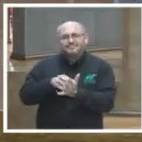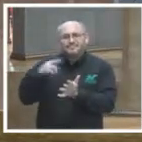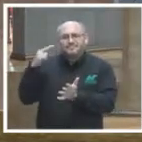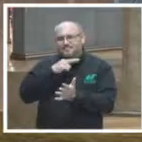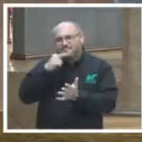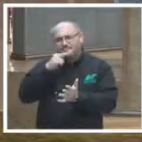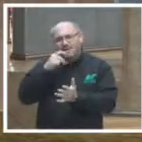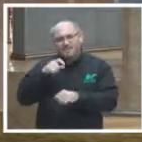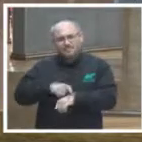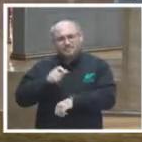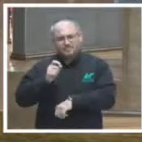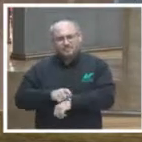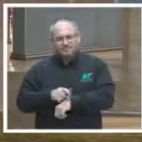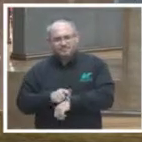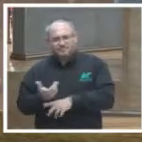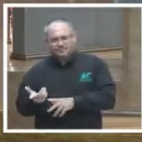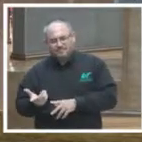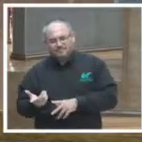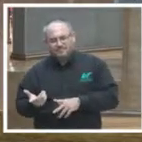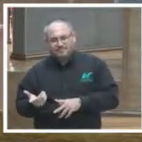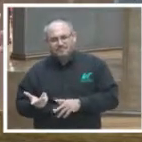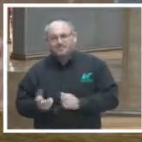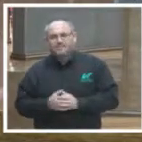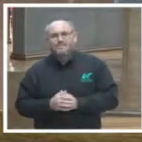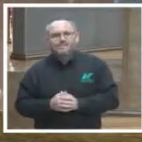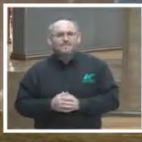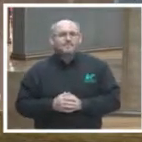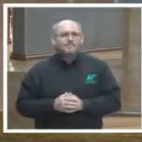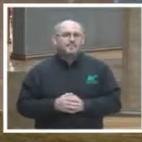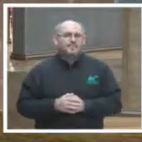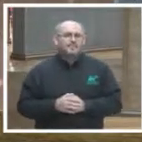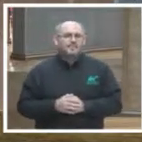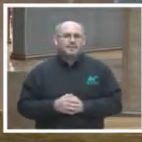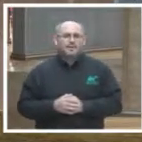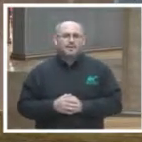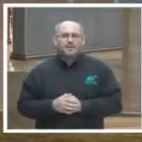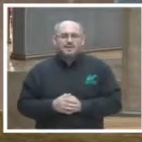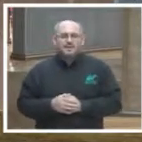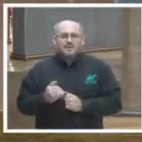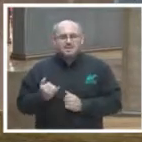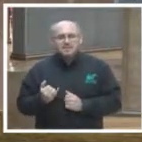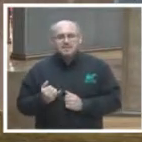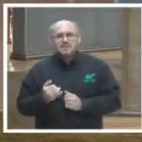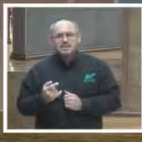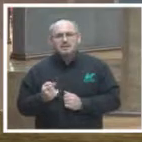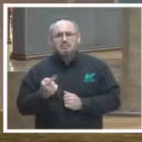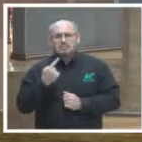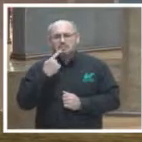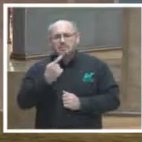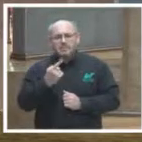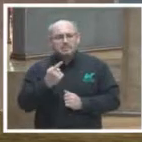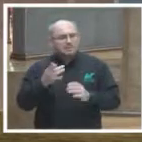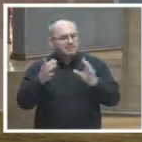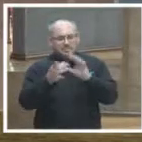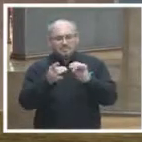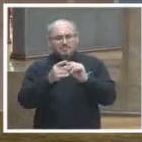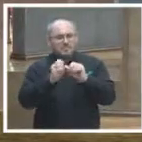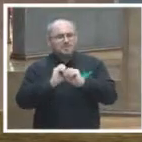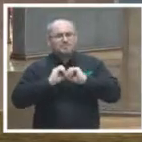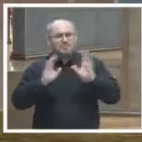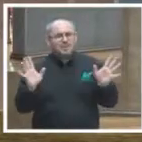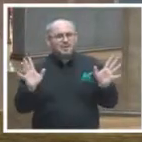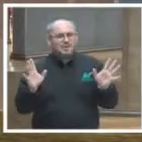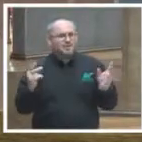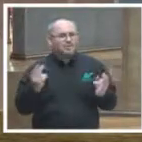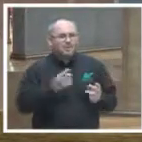tener como resultado sentencias concisas cortas y que digan lo que tienen que decir sin